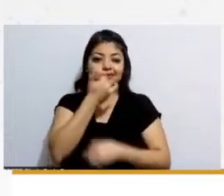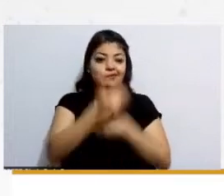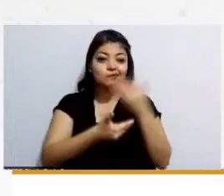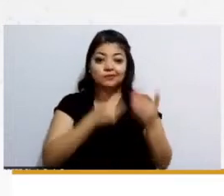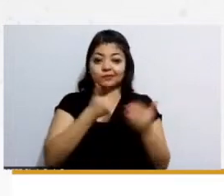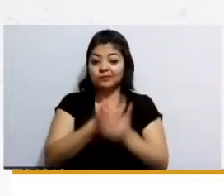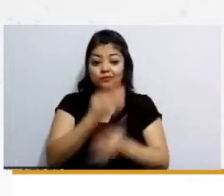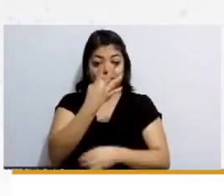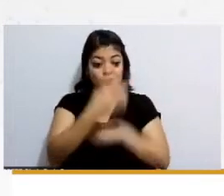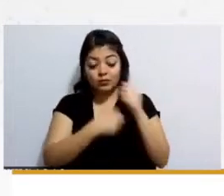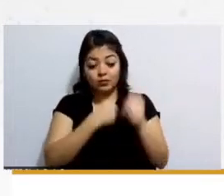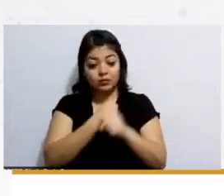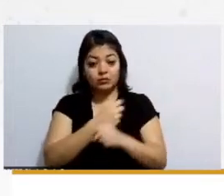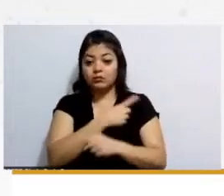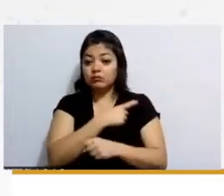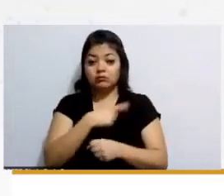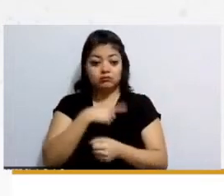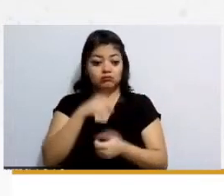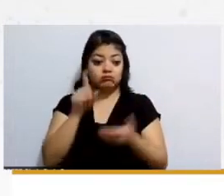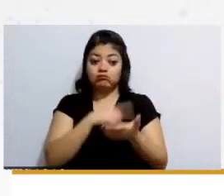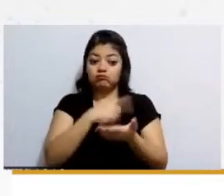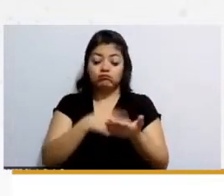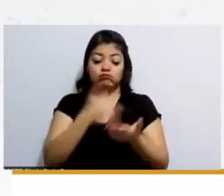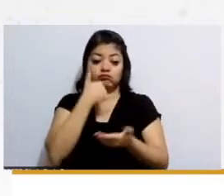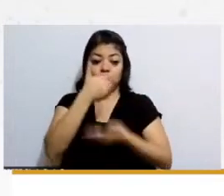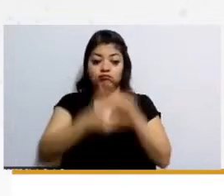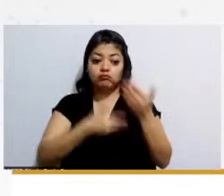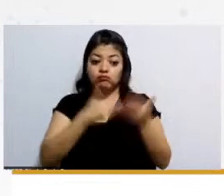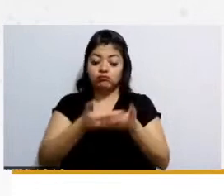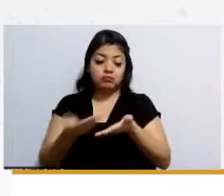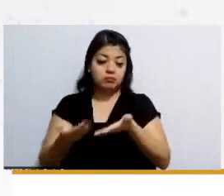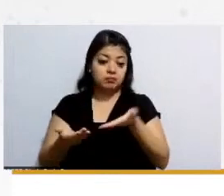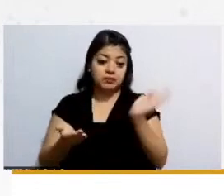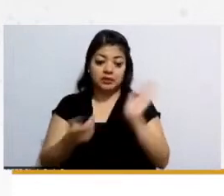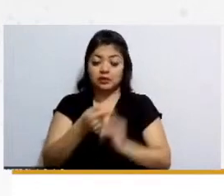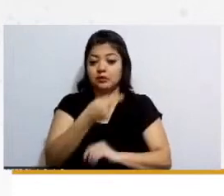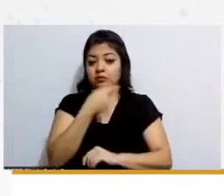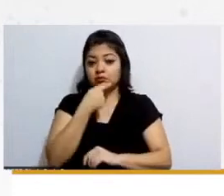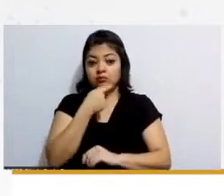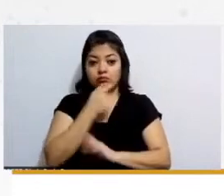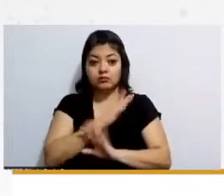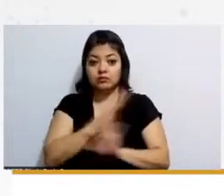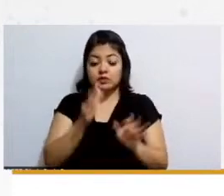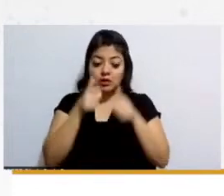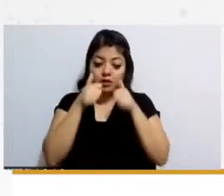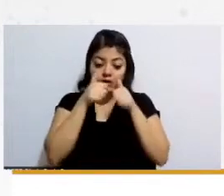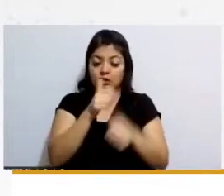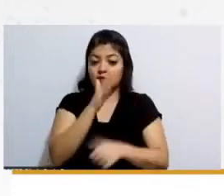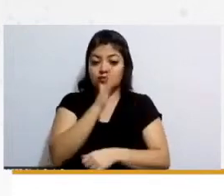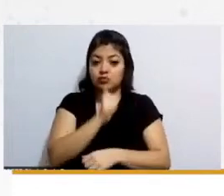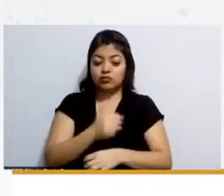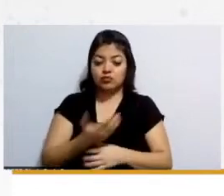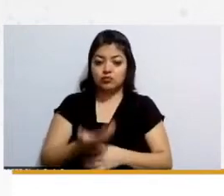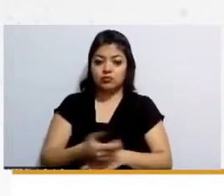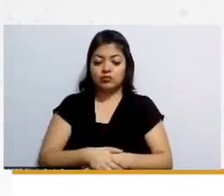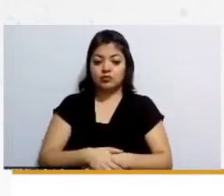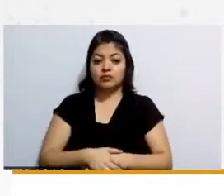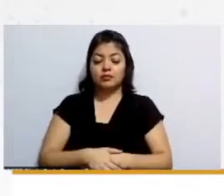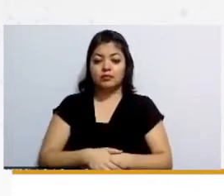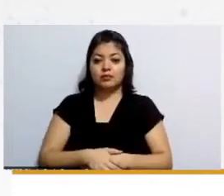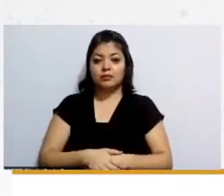años se suspende y se acaba este servicio entonces ahí